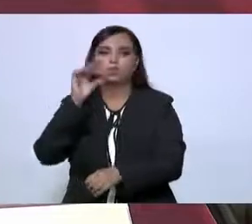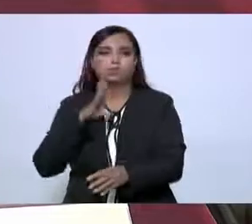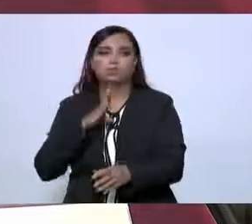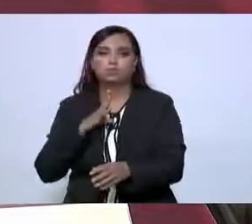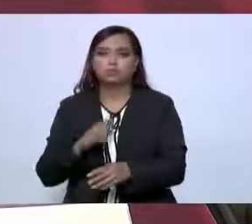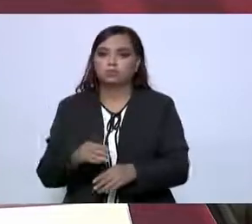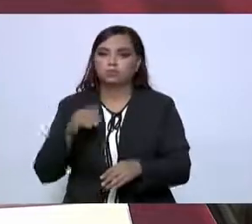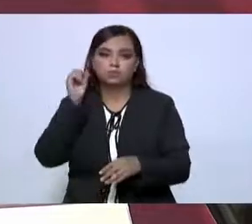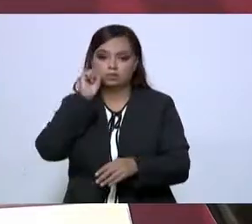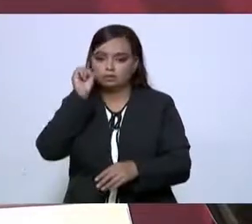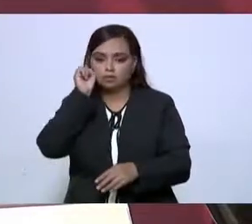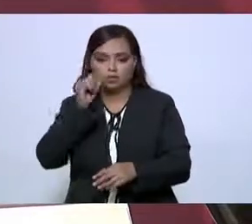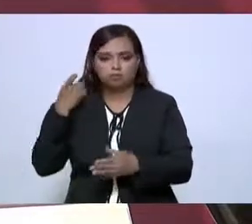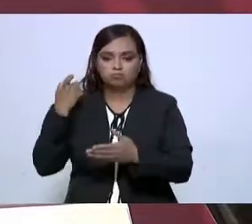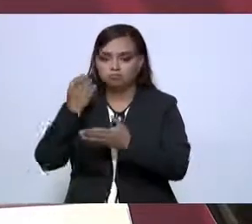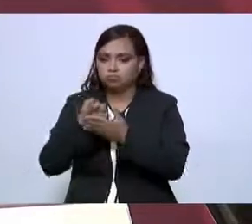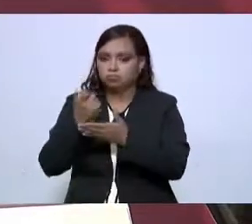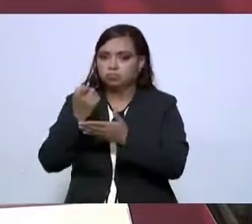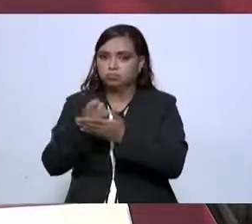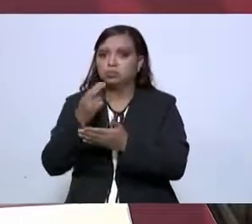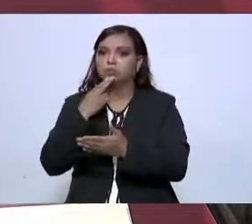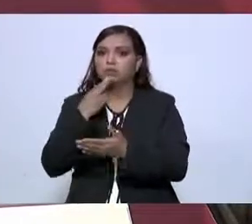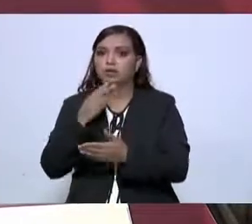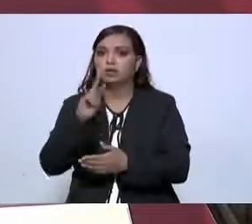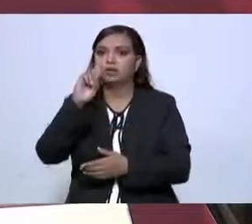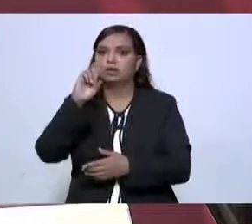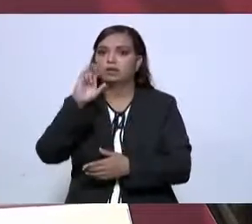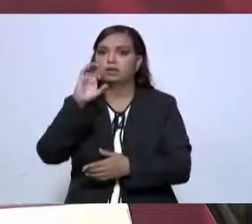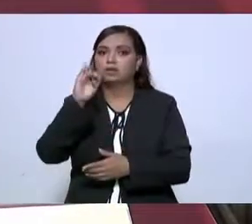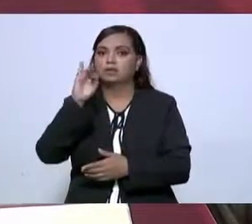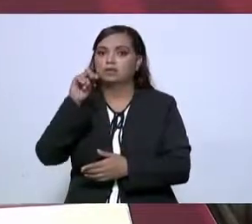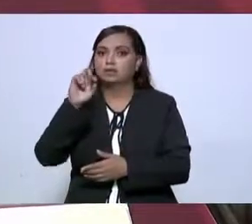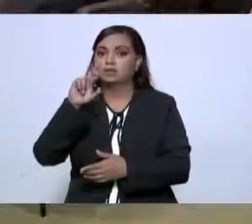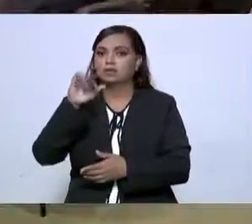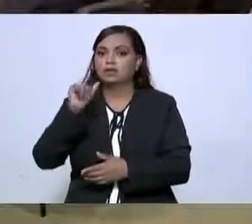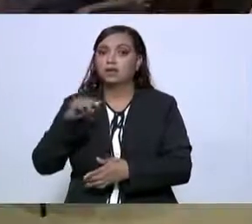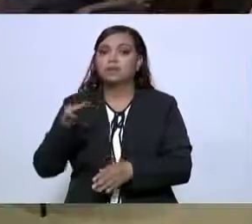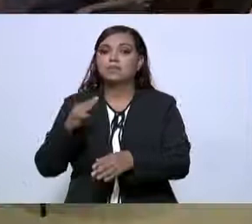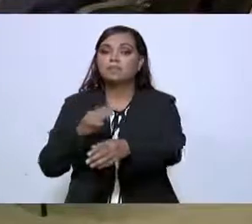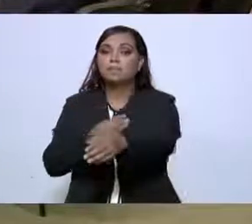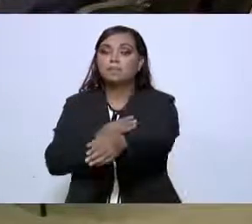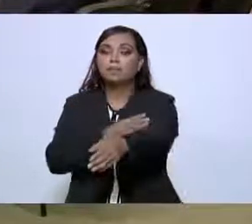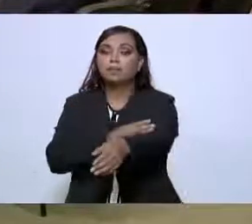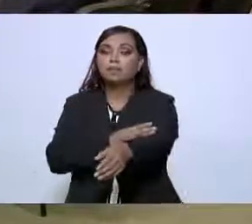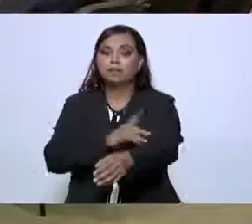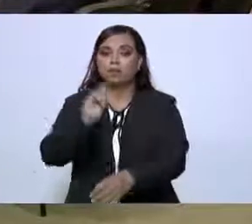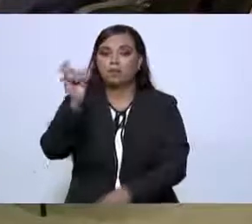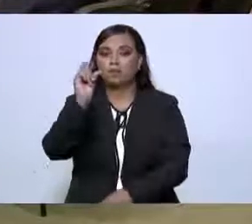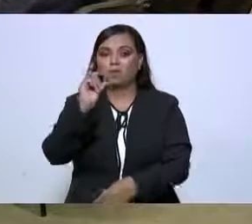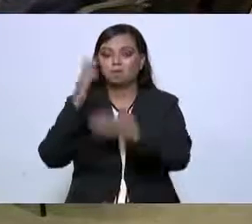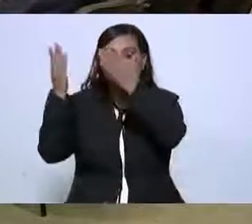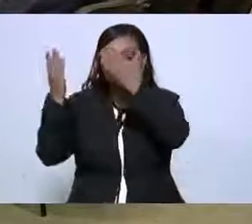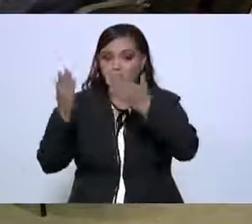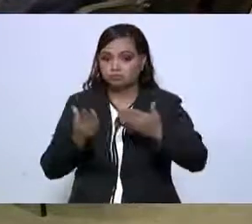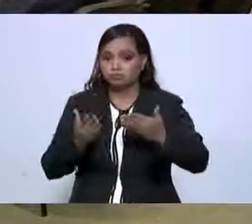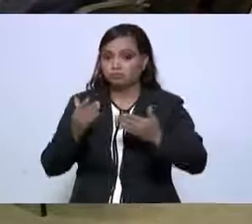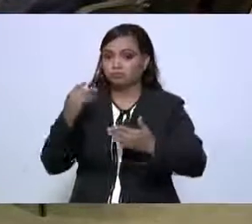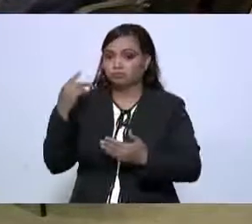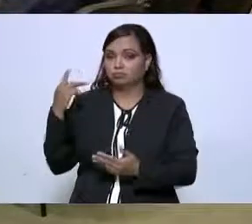invertir en la refinería de Madero. Cuando llegamos,